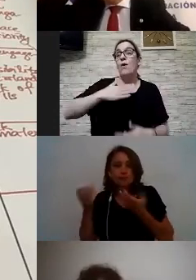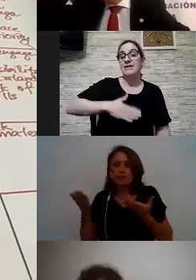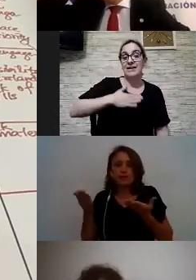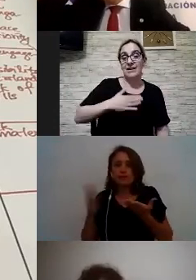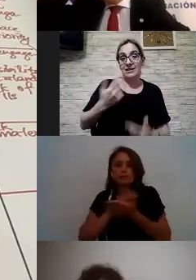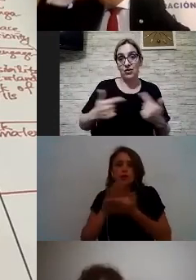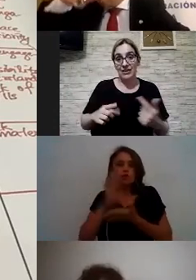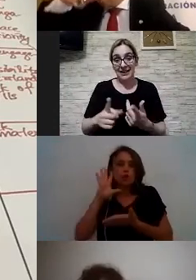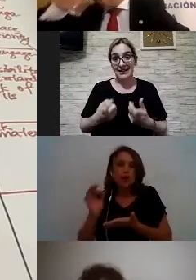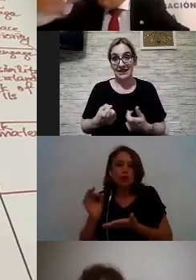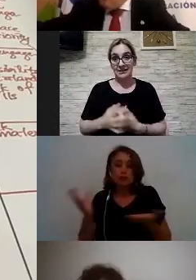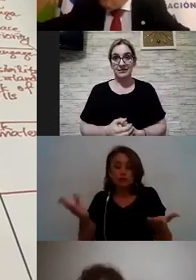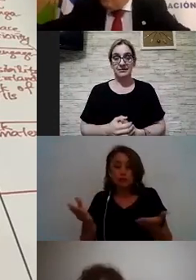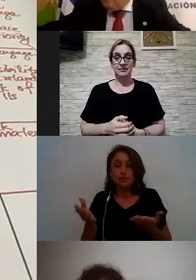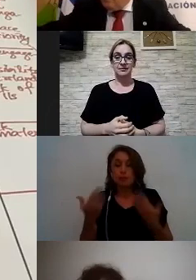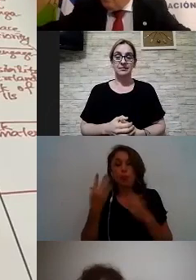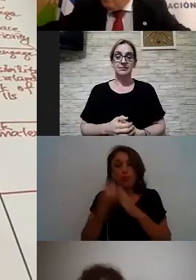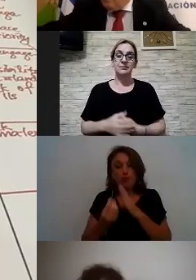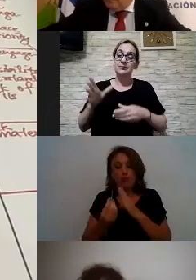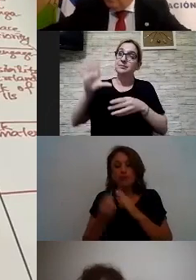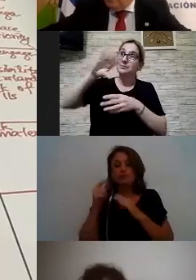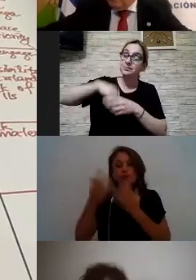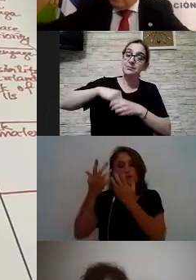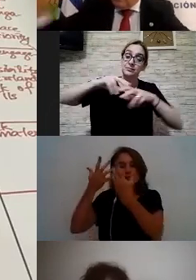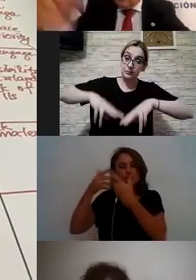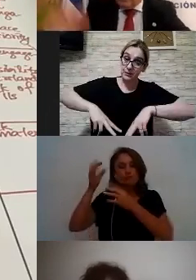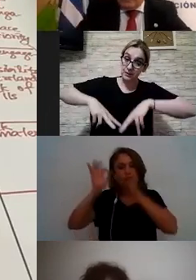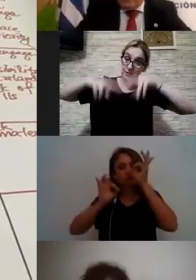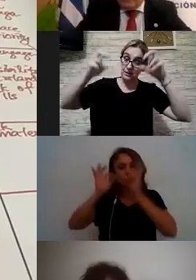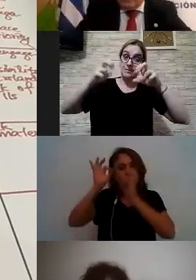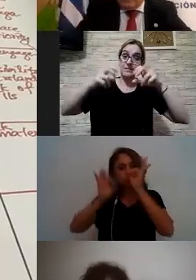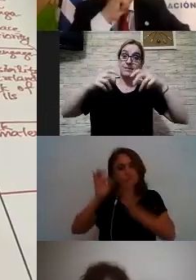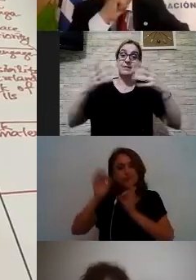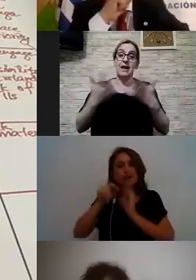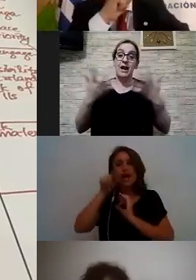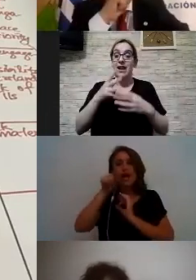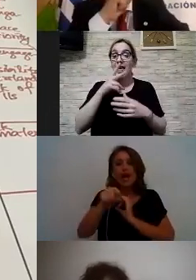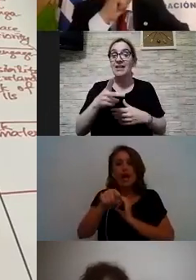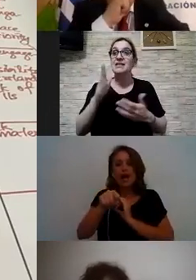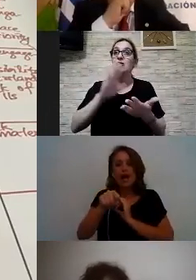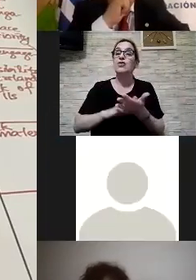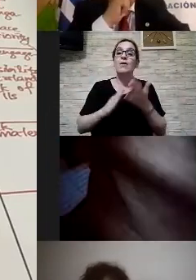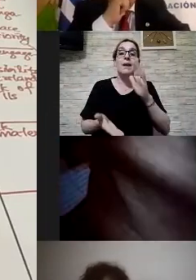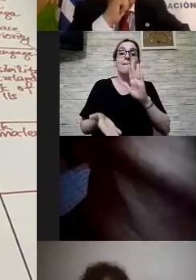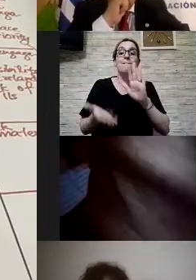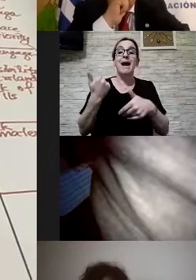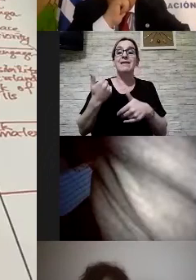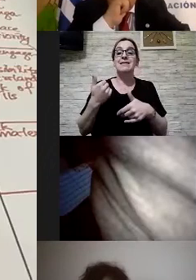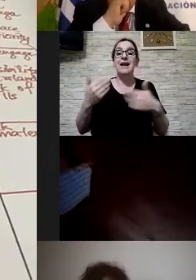dentro de este análisis se determina sobre todo qué oportunidades